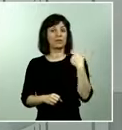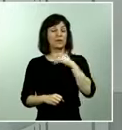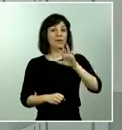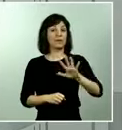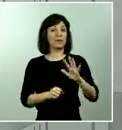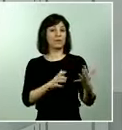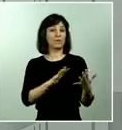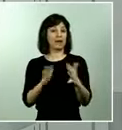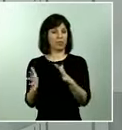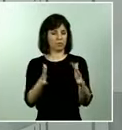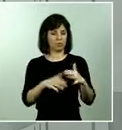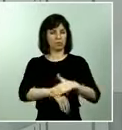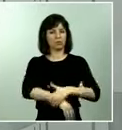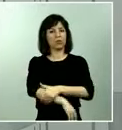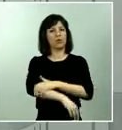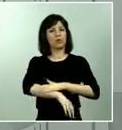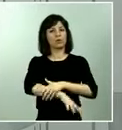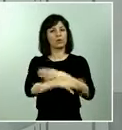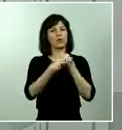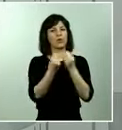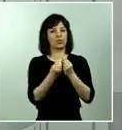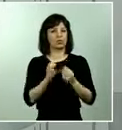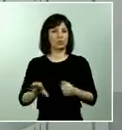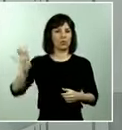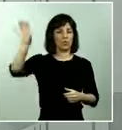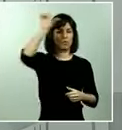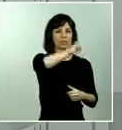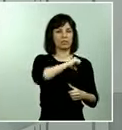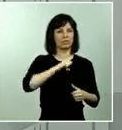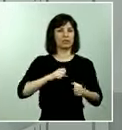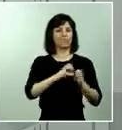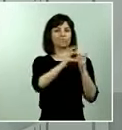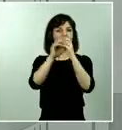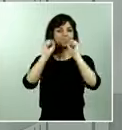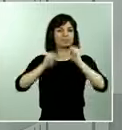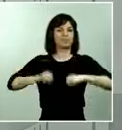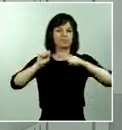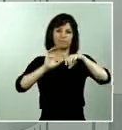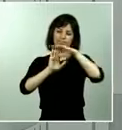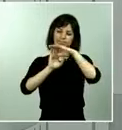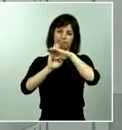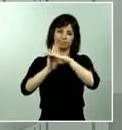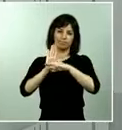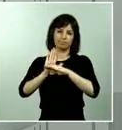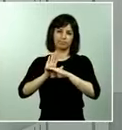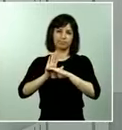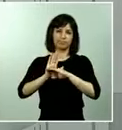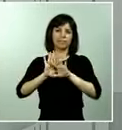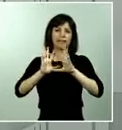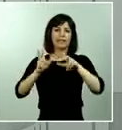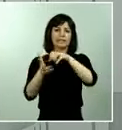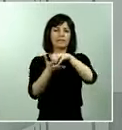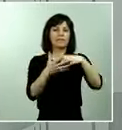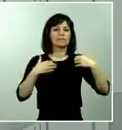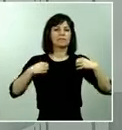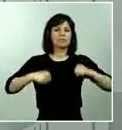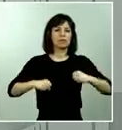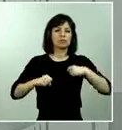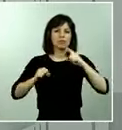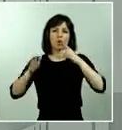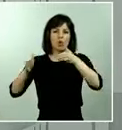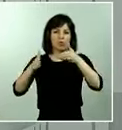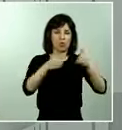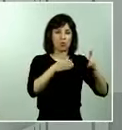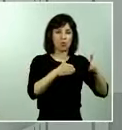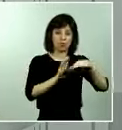gobierno junto con las comunidades autónomas hizo un protocolo de cómo había que abordar esta cuestión de las residencias de mayores protocolo que luego se tradujo